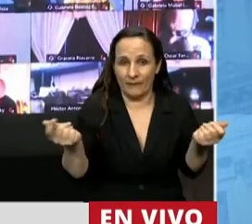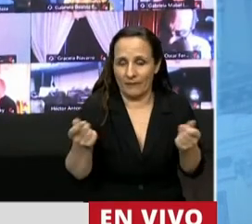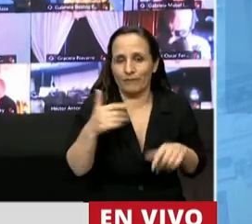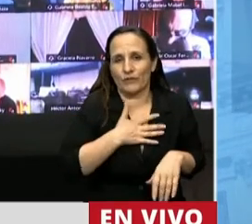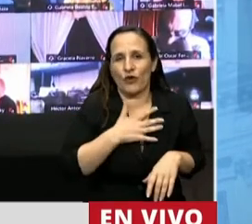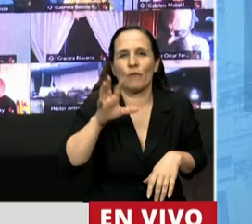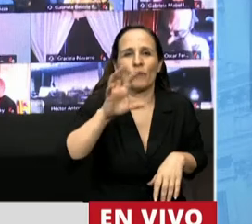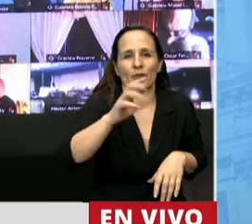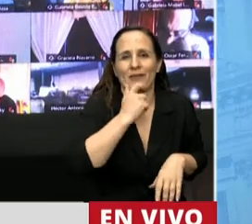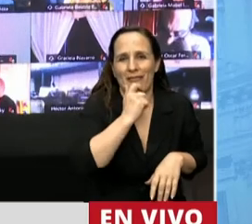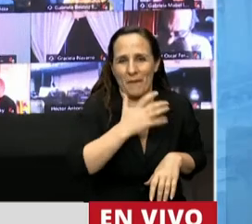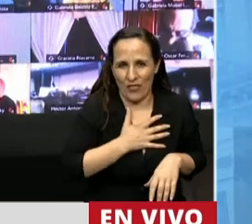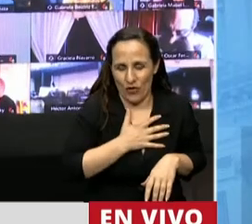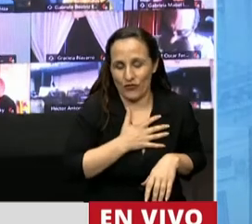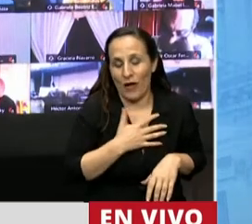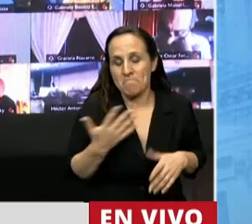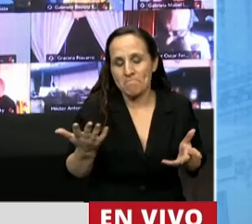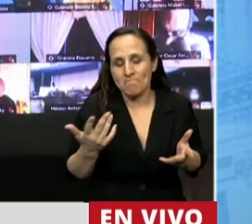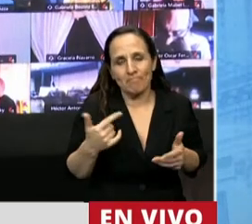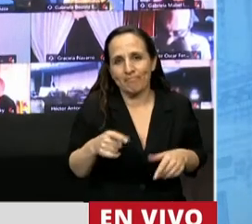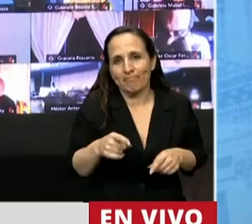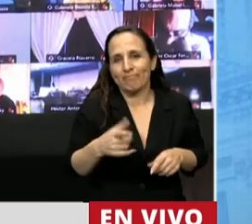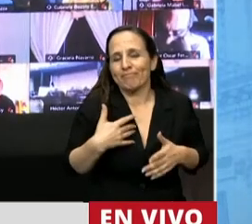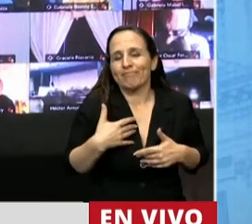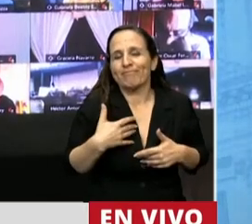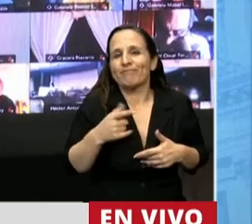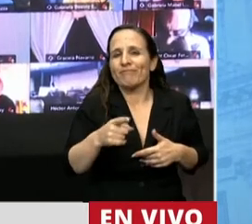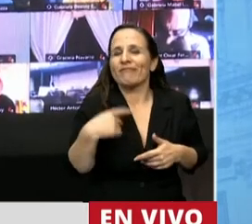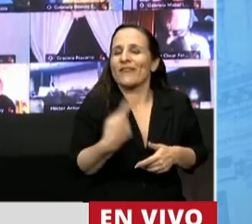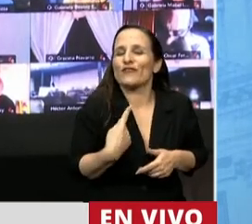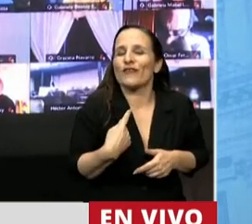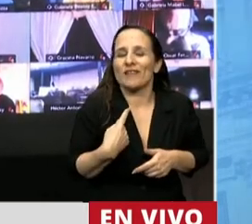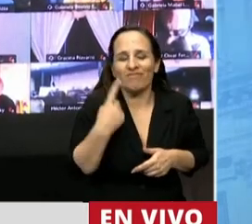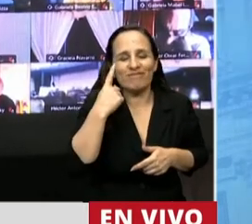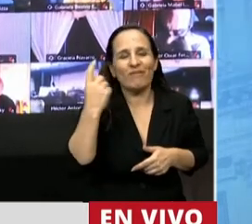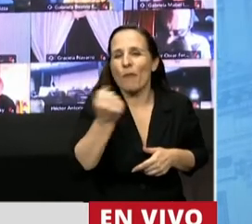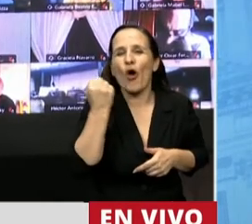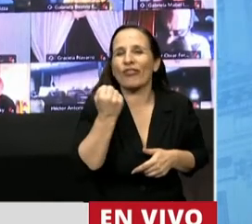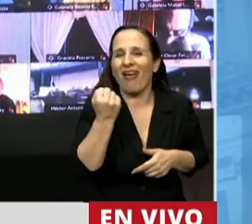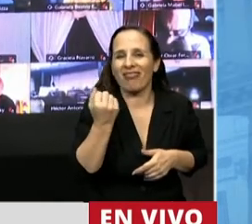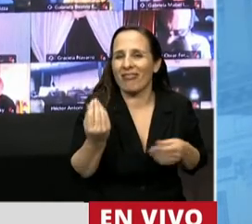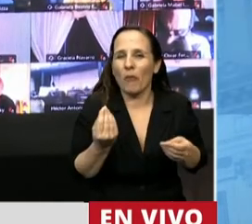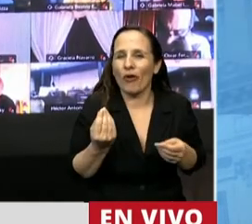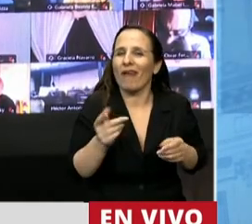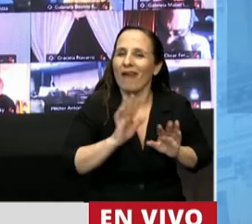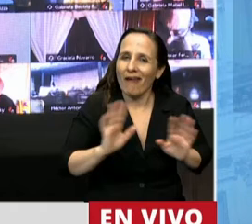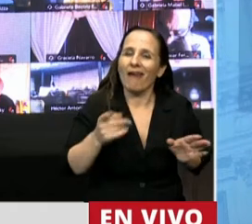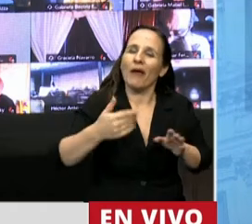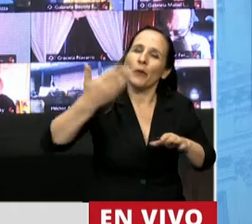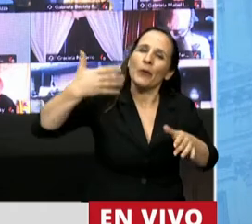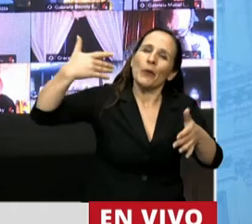mendocina déjeme que me tome un atrevimiento. Esta medida de función para nosotras es muy importante porque es un acto reparador para que estas